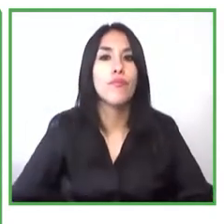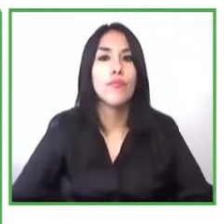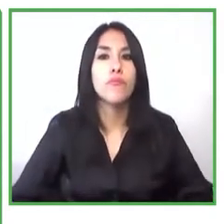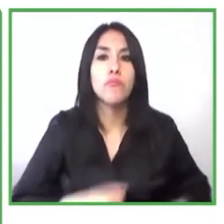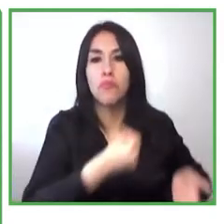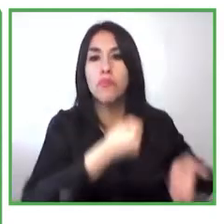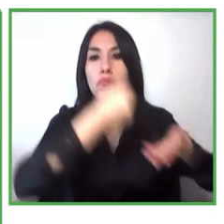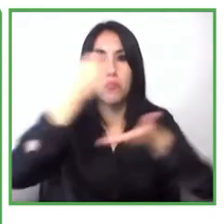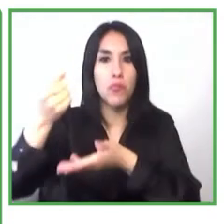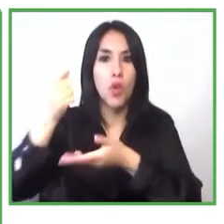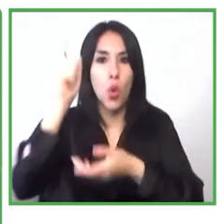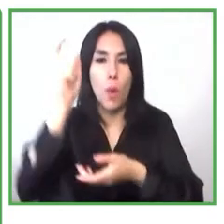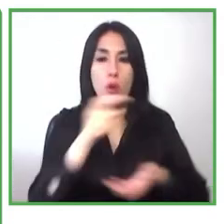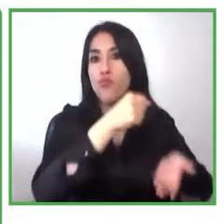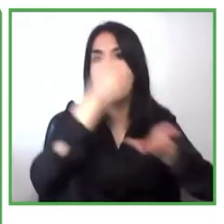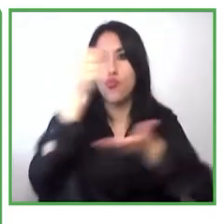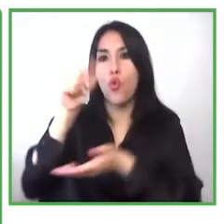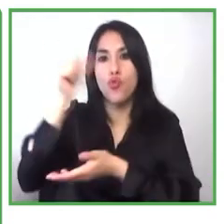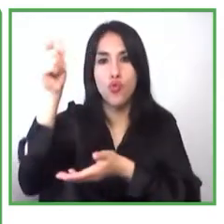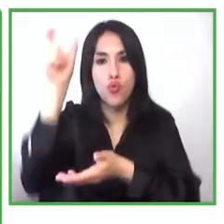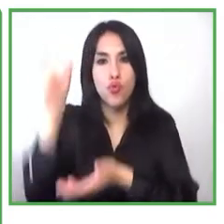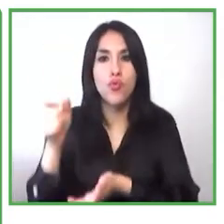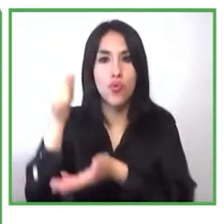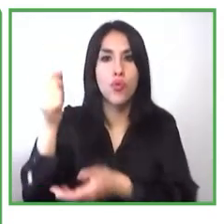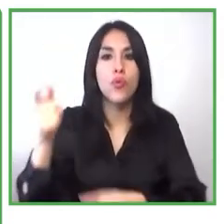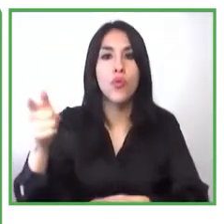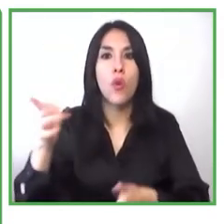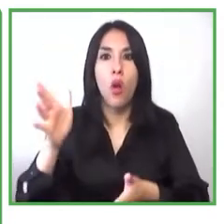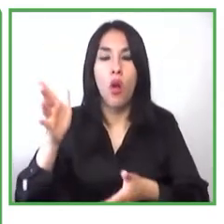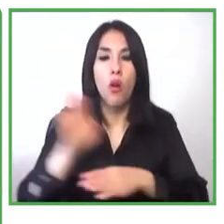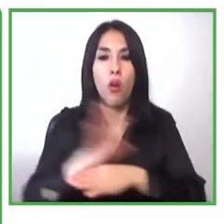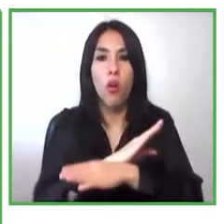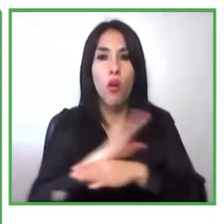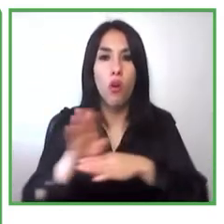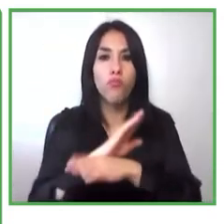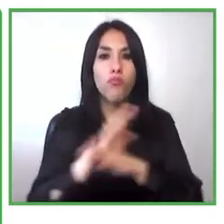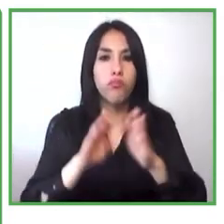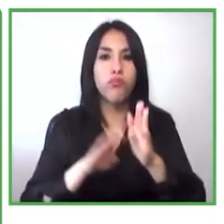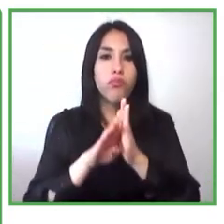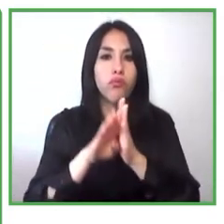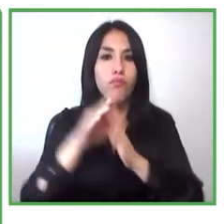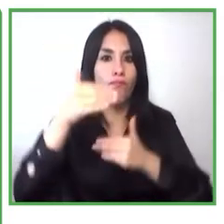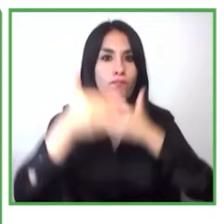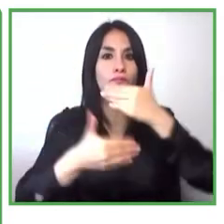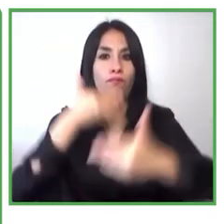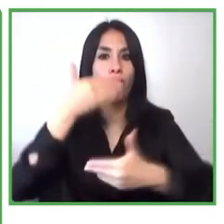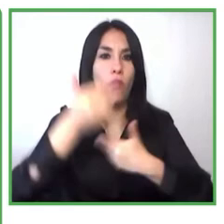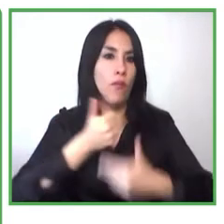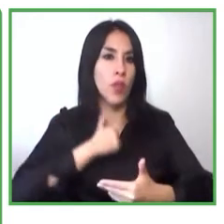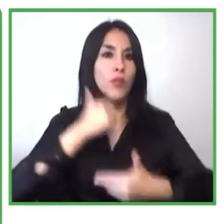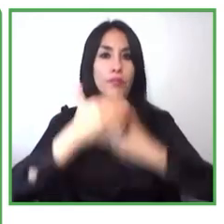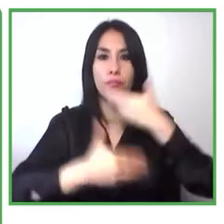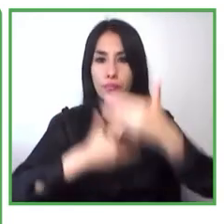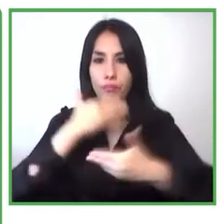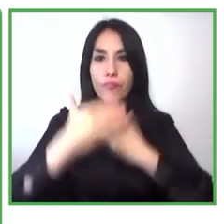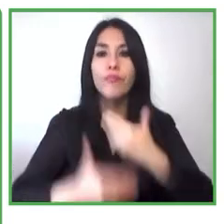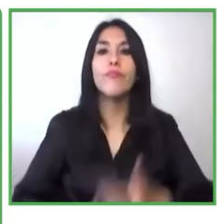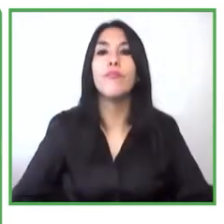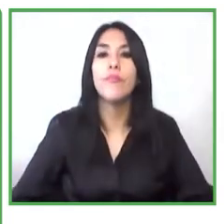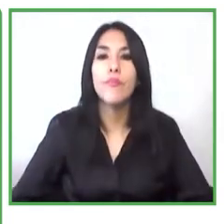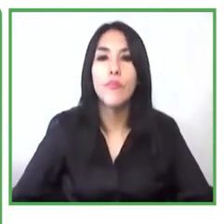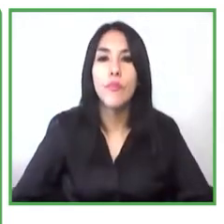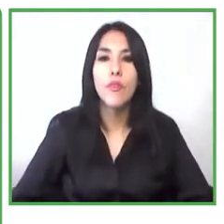permitido garantizar la sostenibilidad de su emprendimiento y seguir creciendo en su mercado el segundo de ellos es